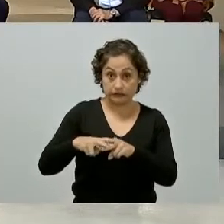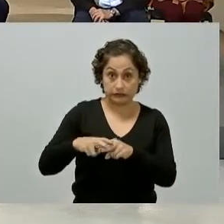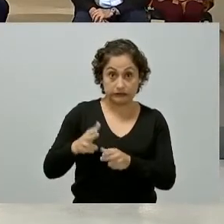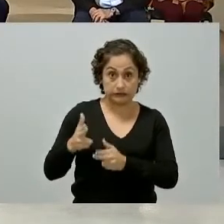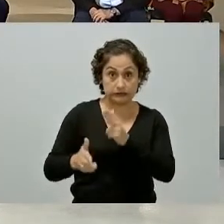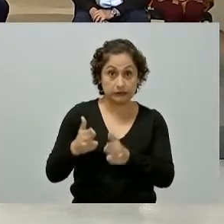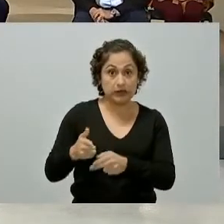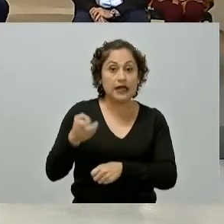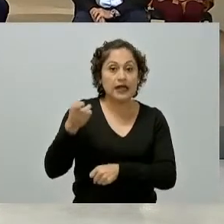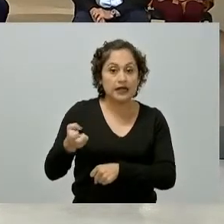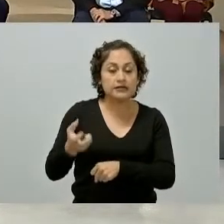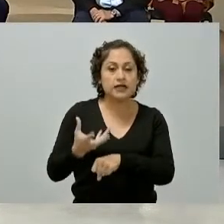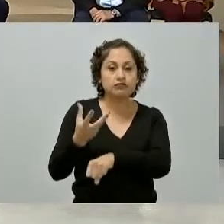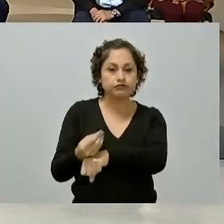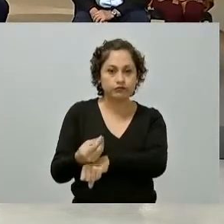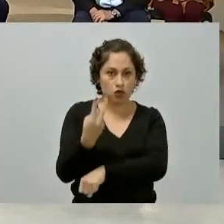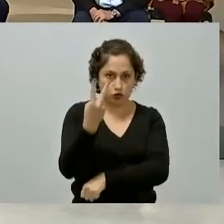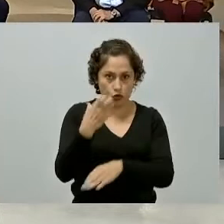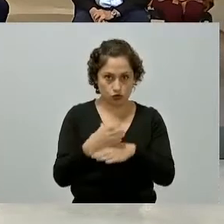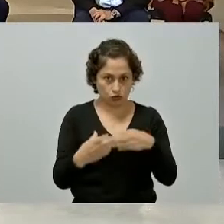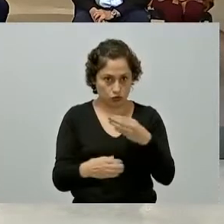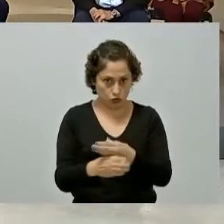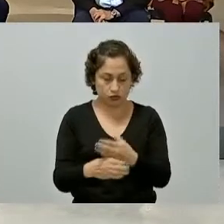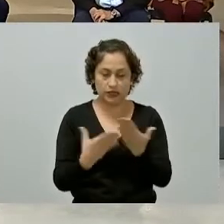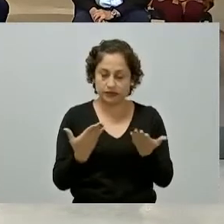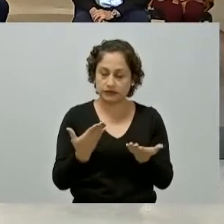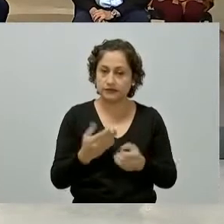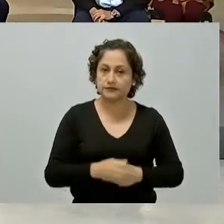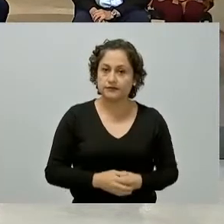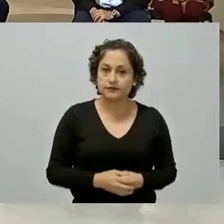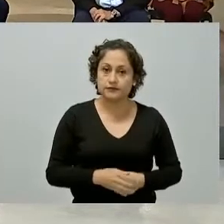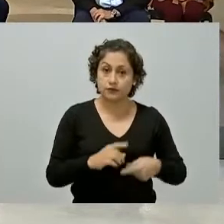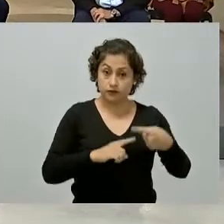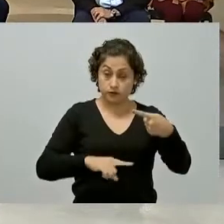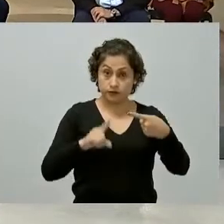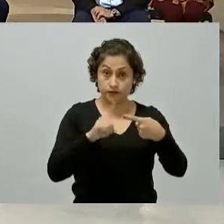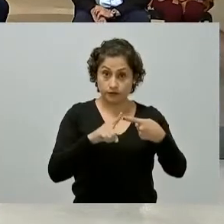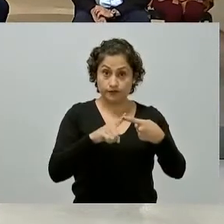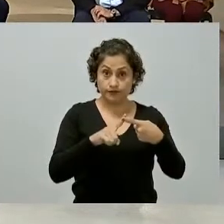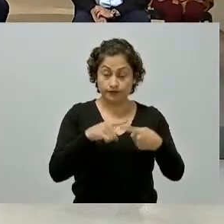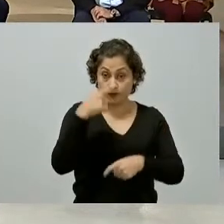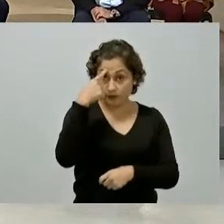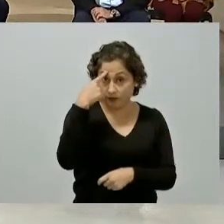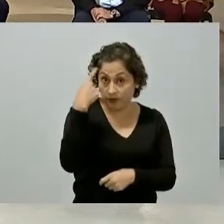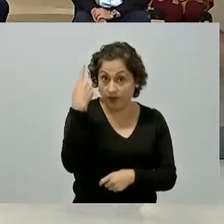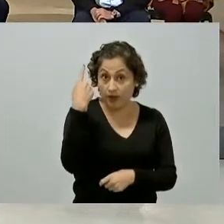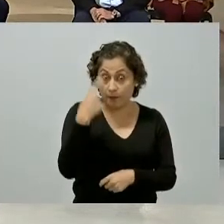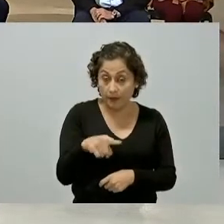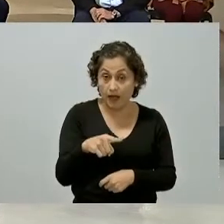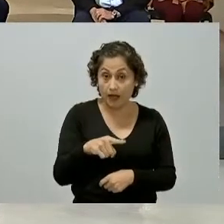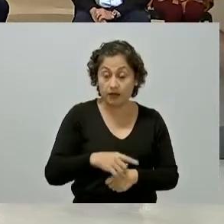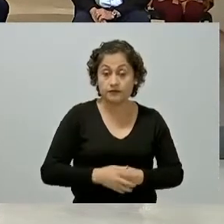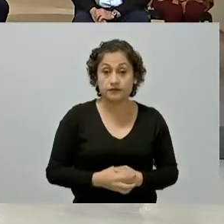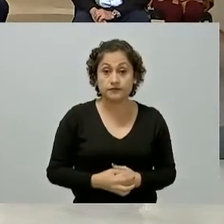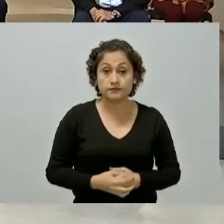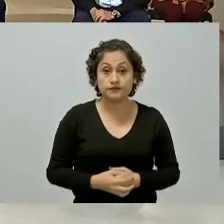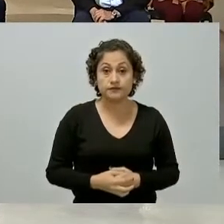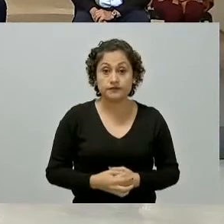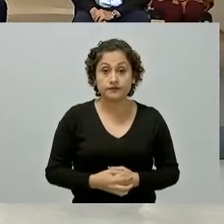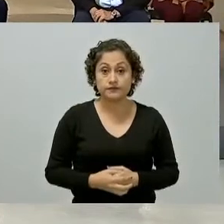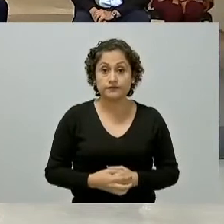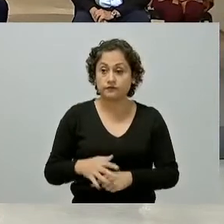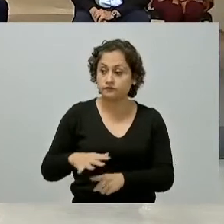dos adecuaciones una que tiene que ver con el rescate de una